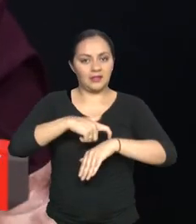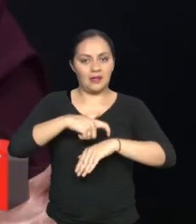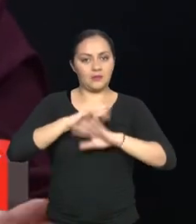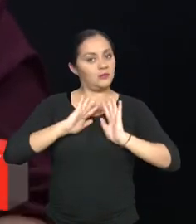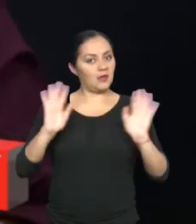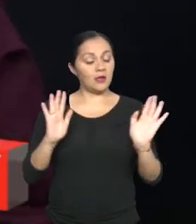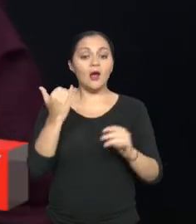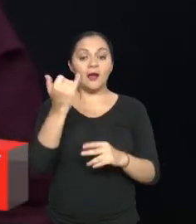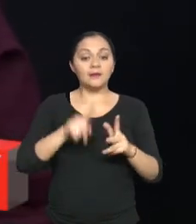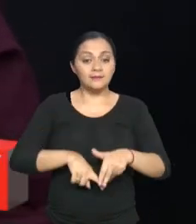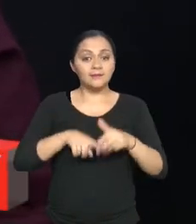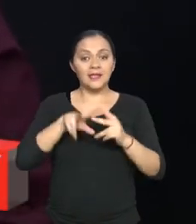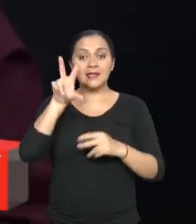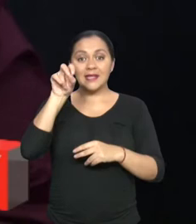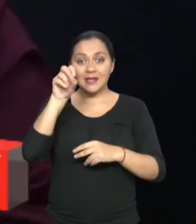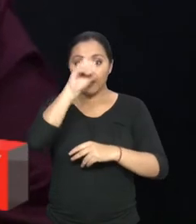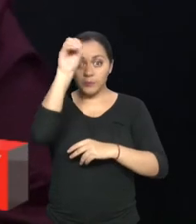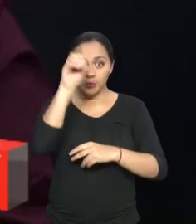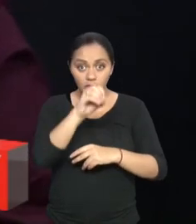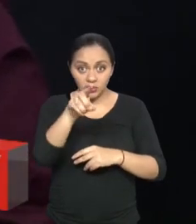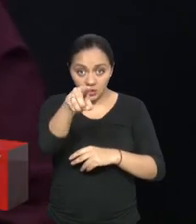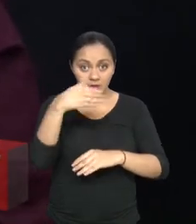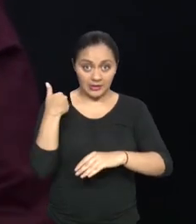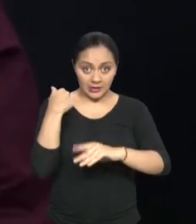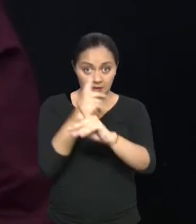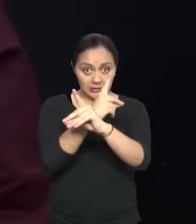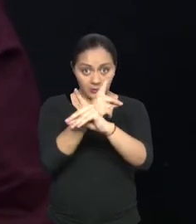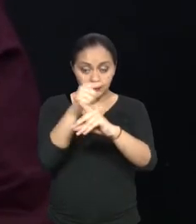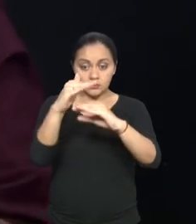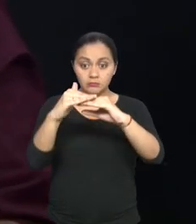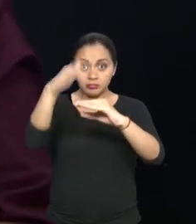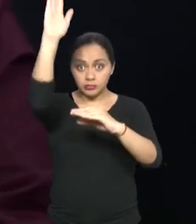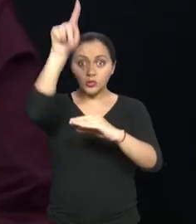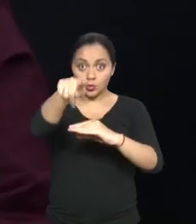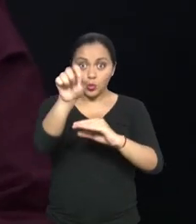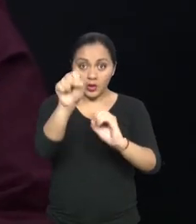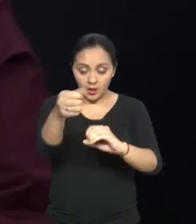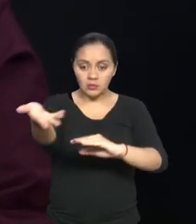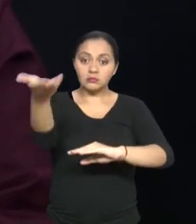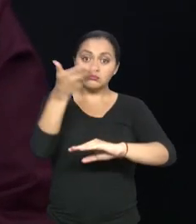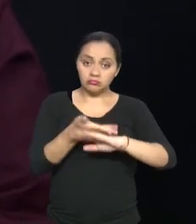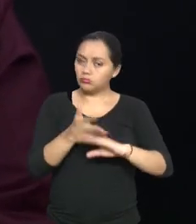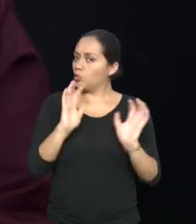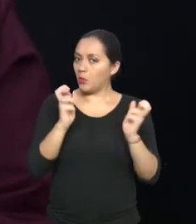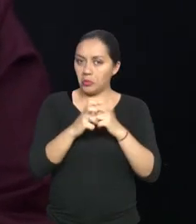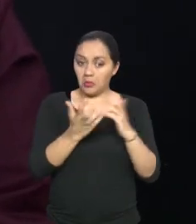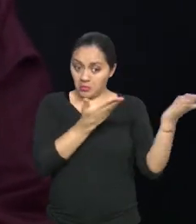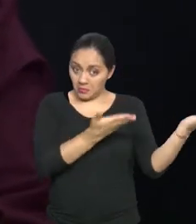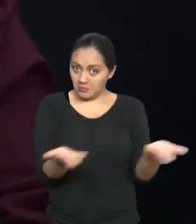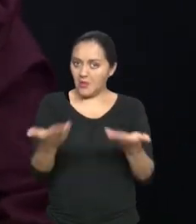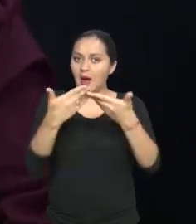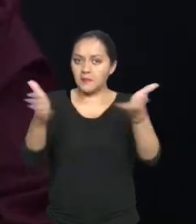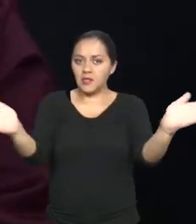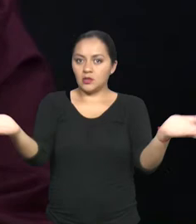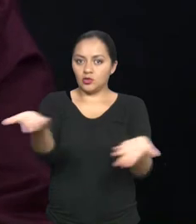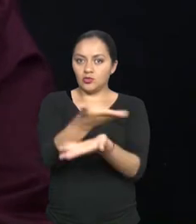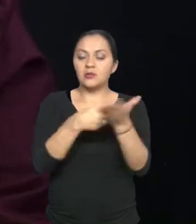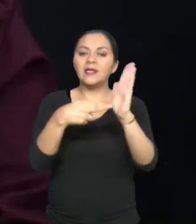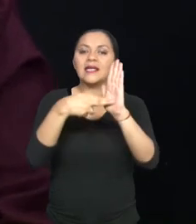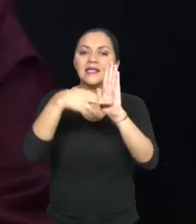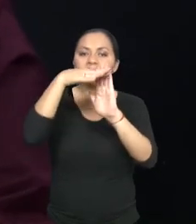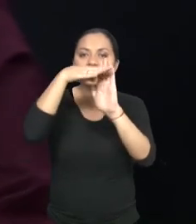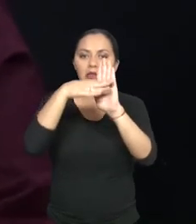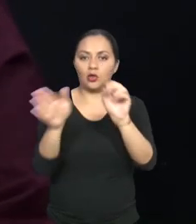personas que tengan a partir del 30% que estén interesados en acceder a esta medida afirmativa por favor que lo puedan hacer de acuerdo justamente a los requisitos